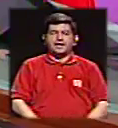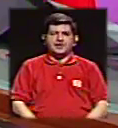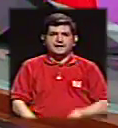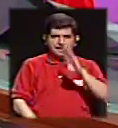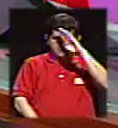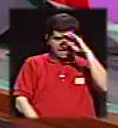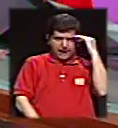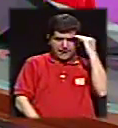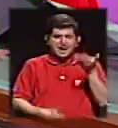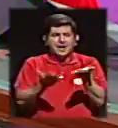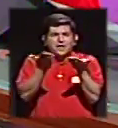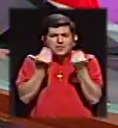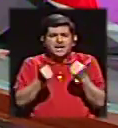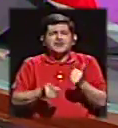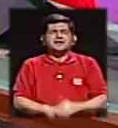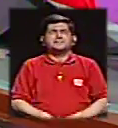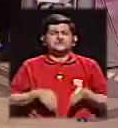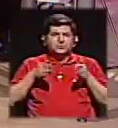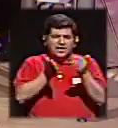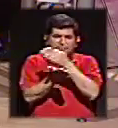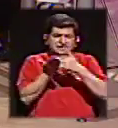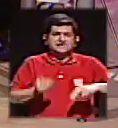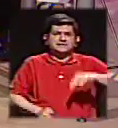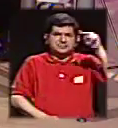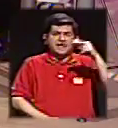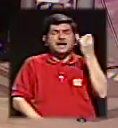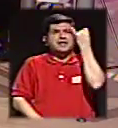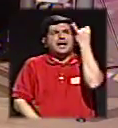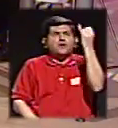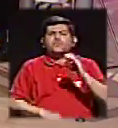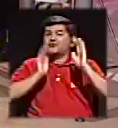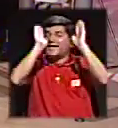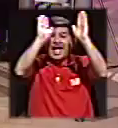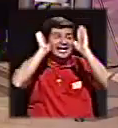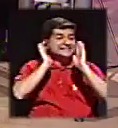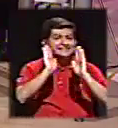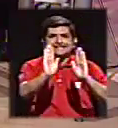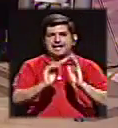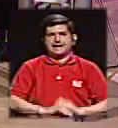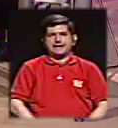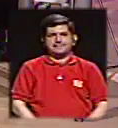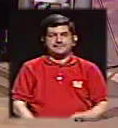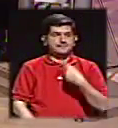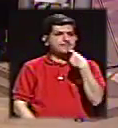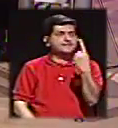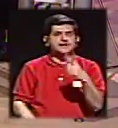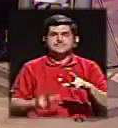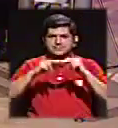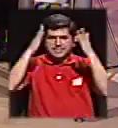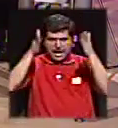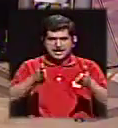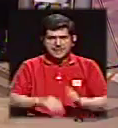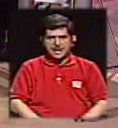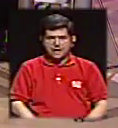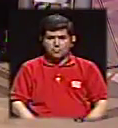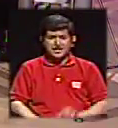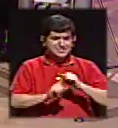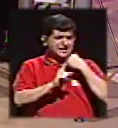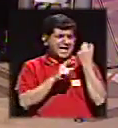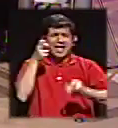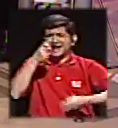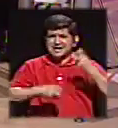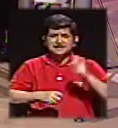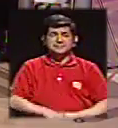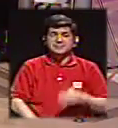Doña Laura Chinchilla quiso hacer la trocha, creo que como idea era una excelente idea porque era decirle a los nicaragüenses en medio de todo este